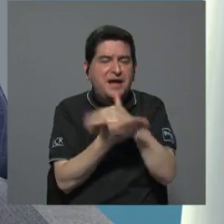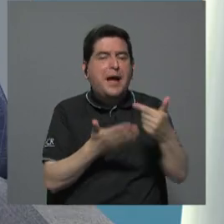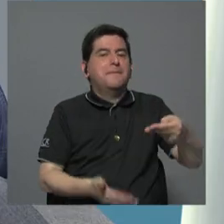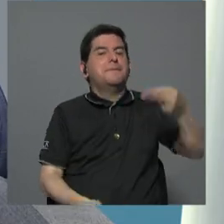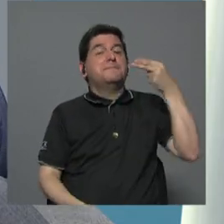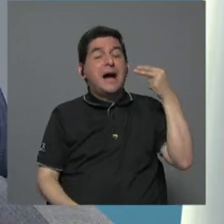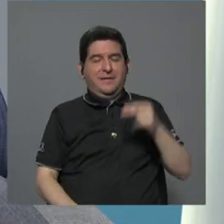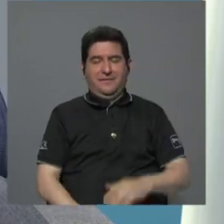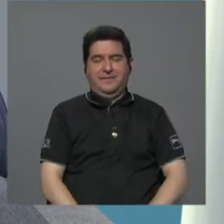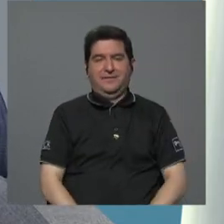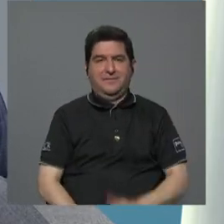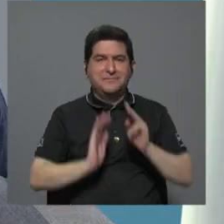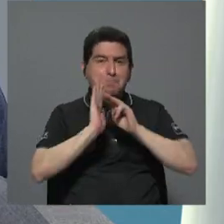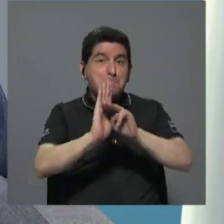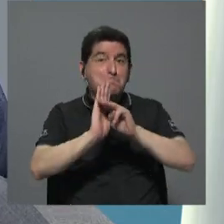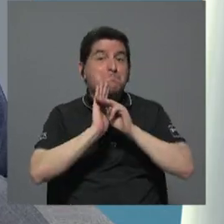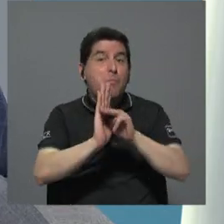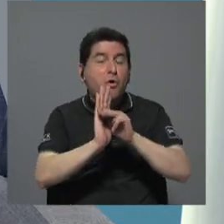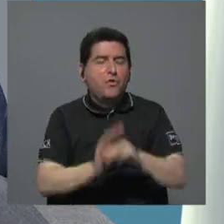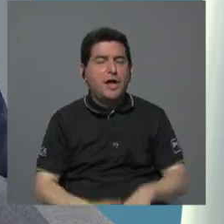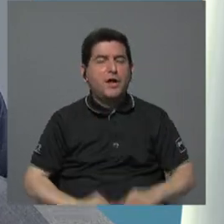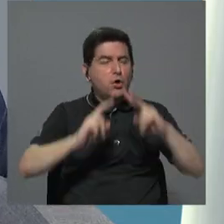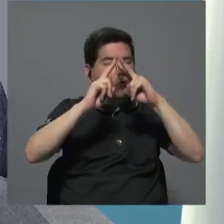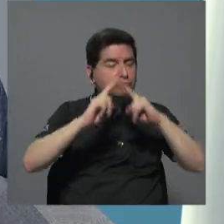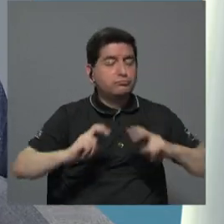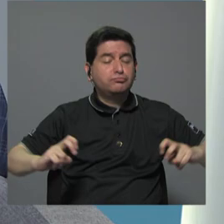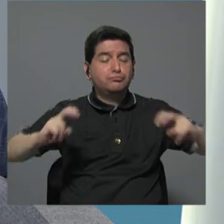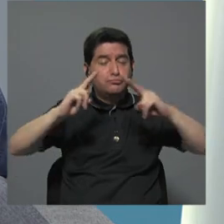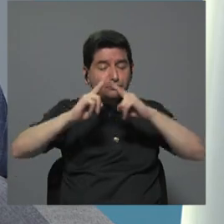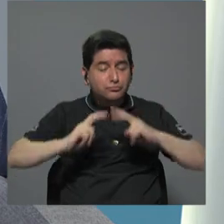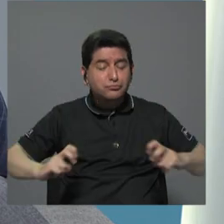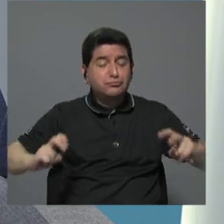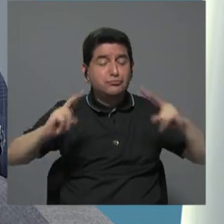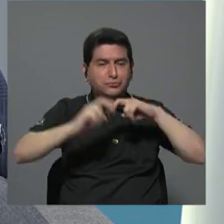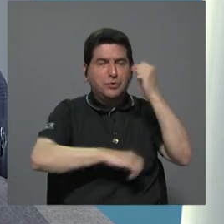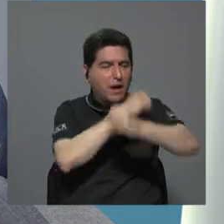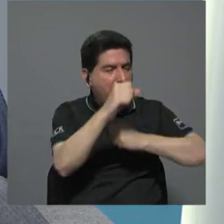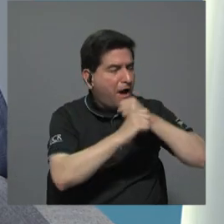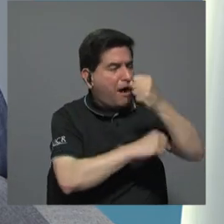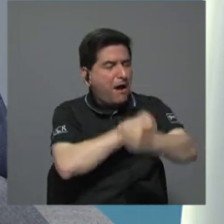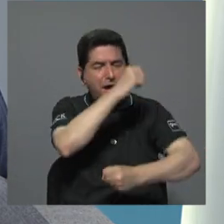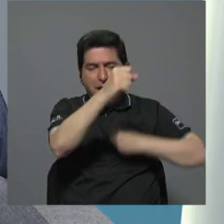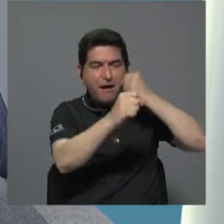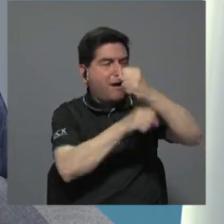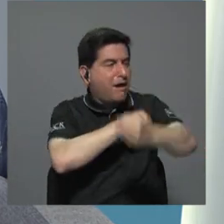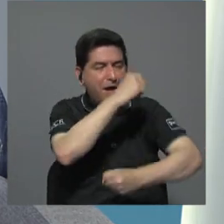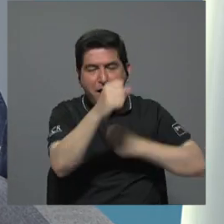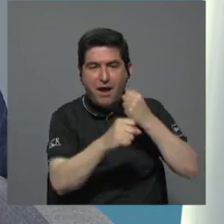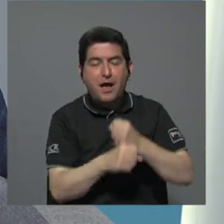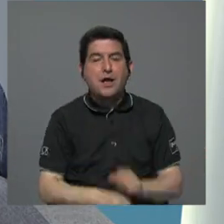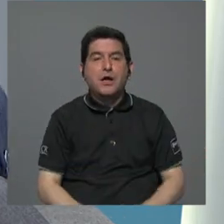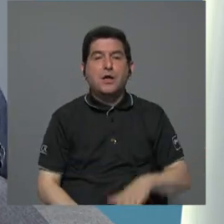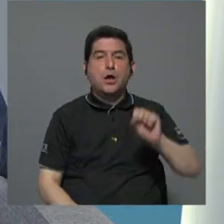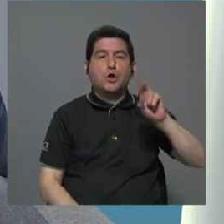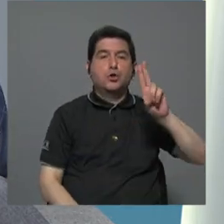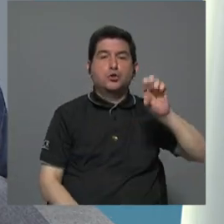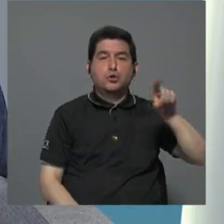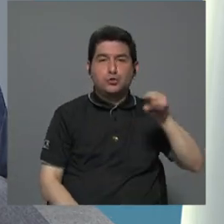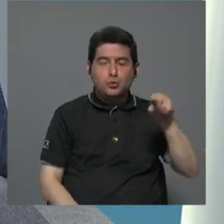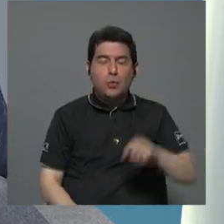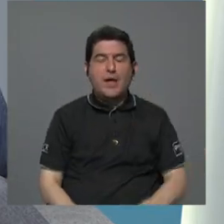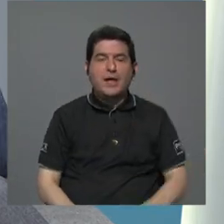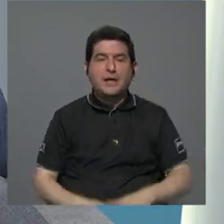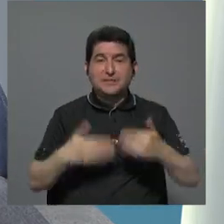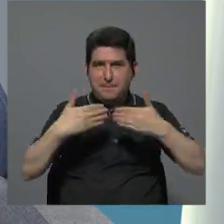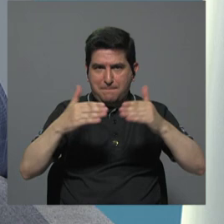historia este modelo se ha venido revisando a través de años de años de años Suez fue una historia el canal de Panamá